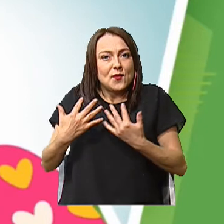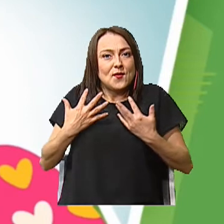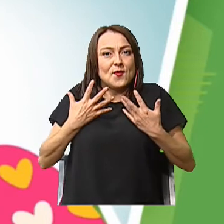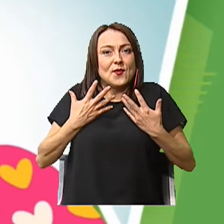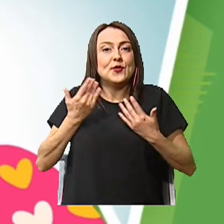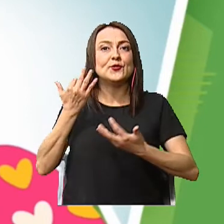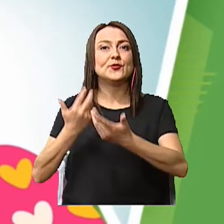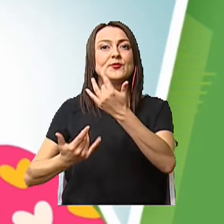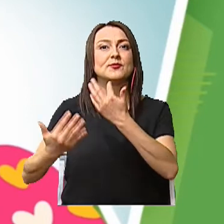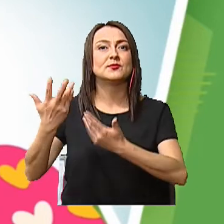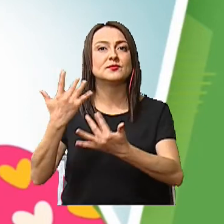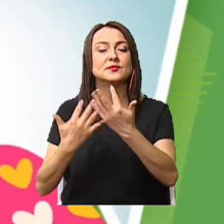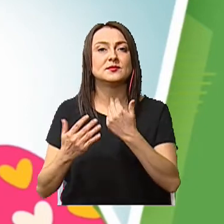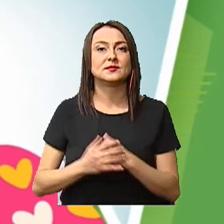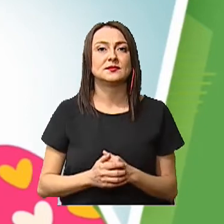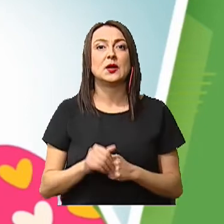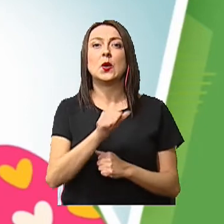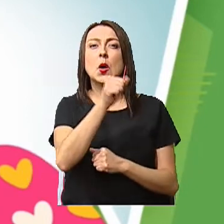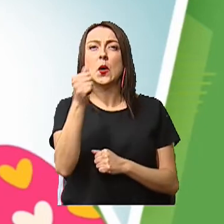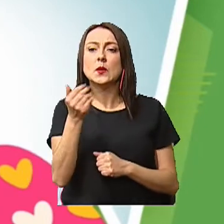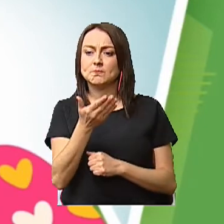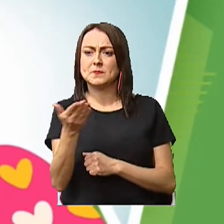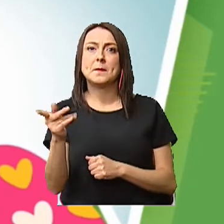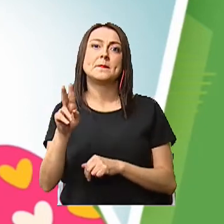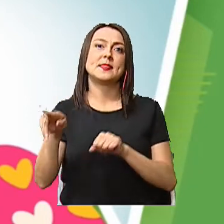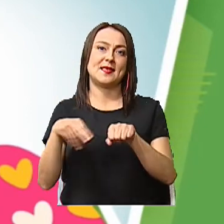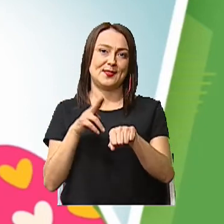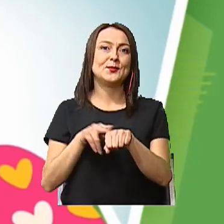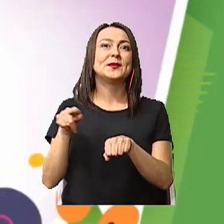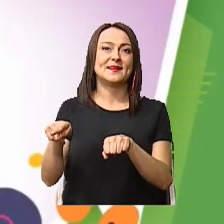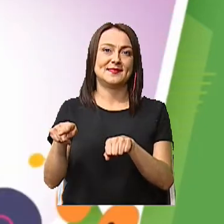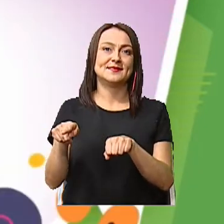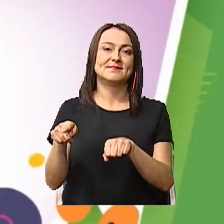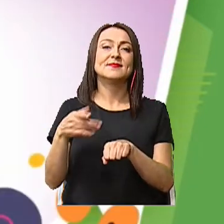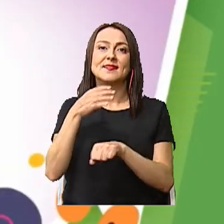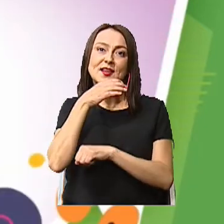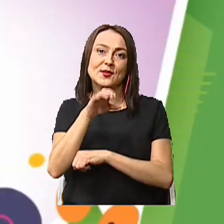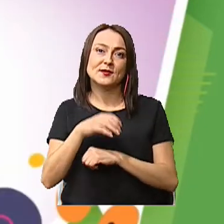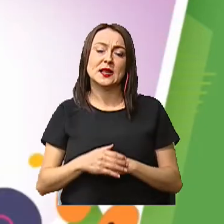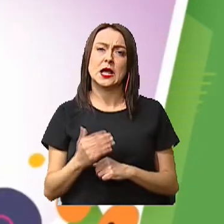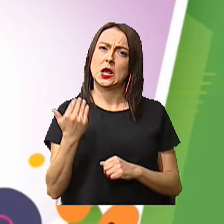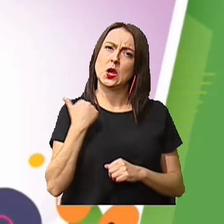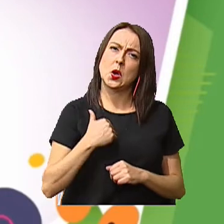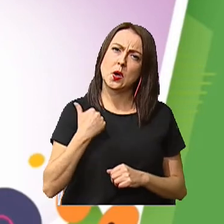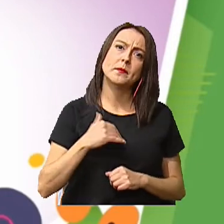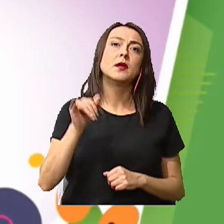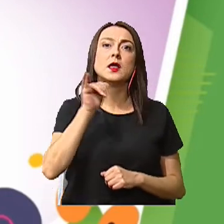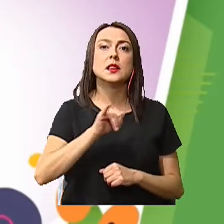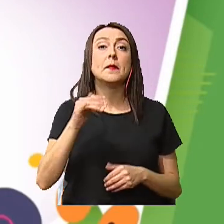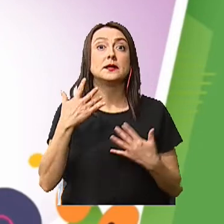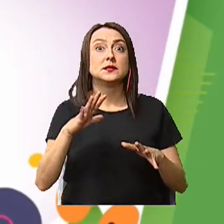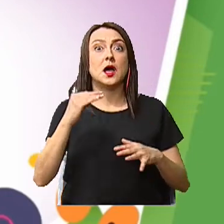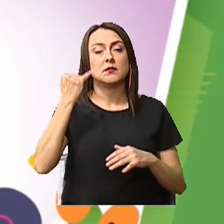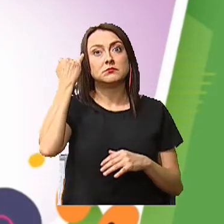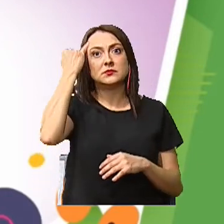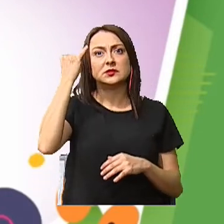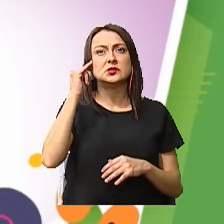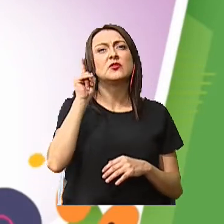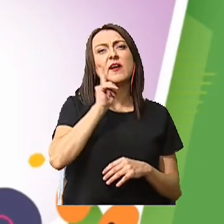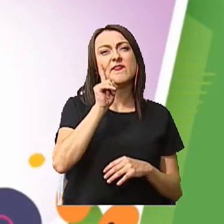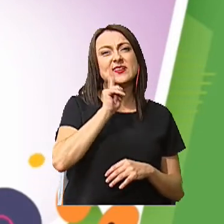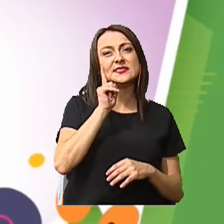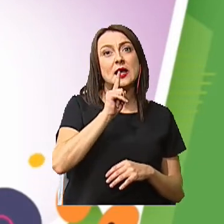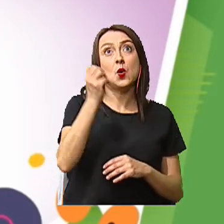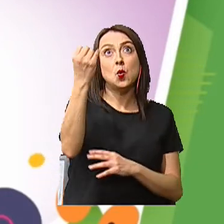el fuego Que es otra de las fuentes naturales de calor El hombre además de haber creado luz artificial